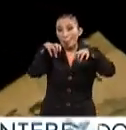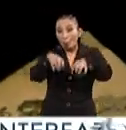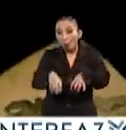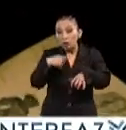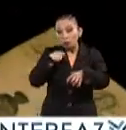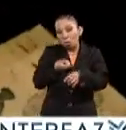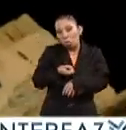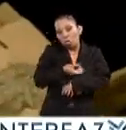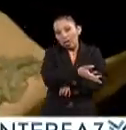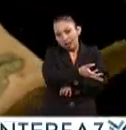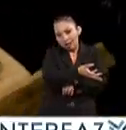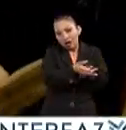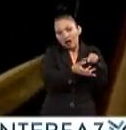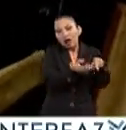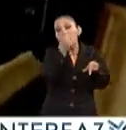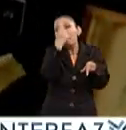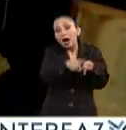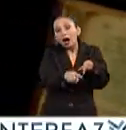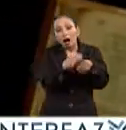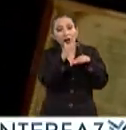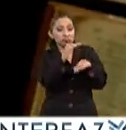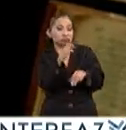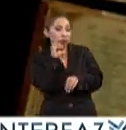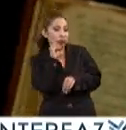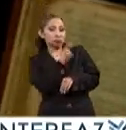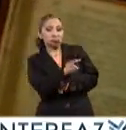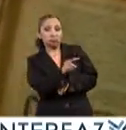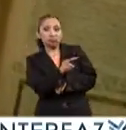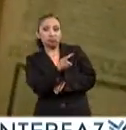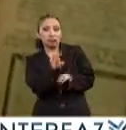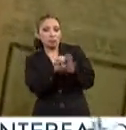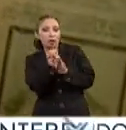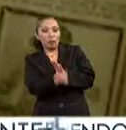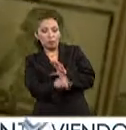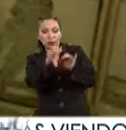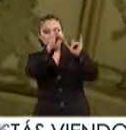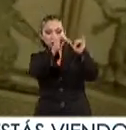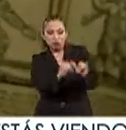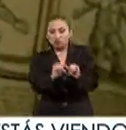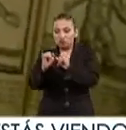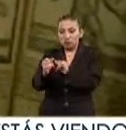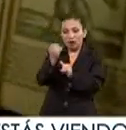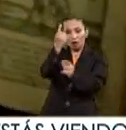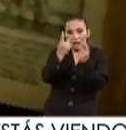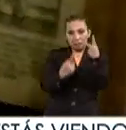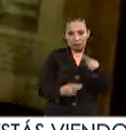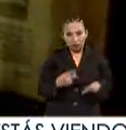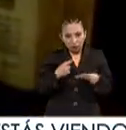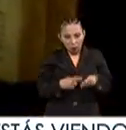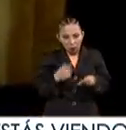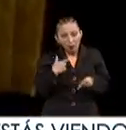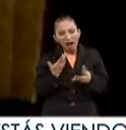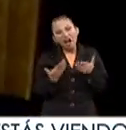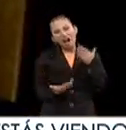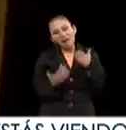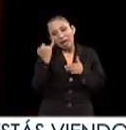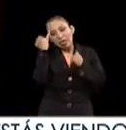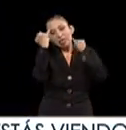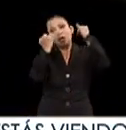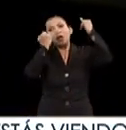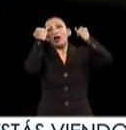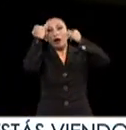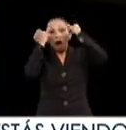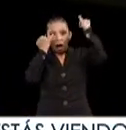monstruos y monstruosidad para limitar digamos la identidad de ciertas personas, muchas de las ideas